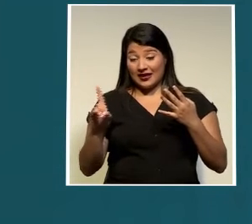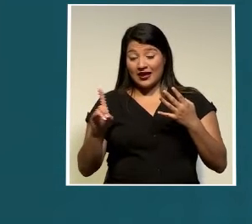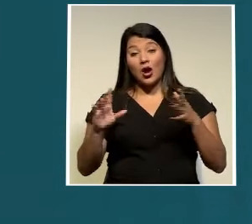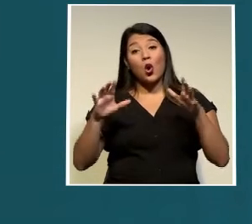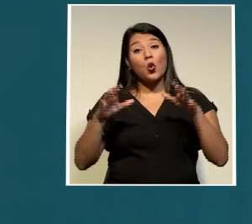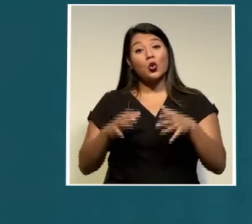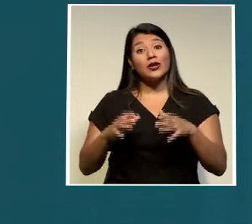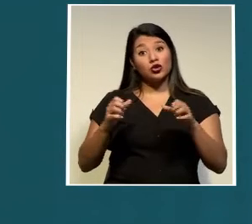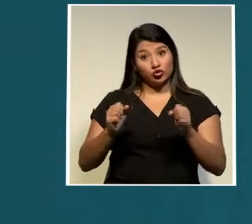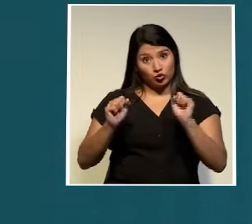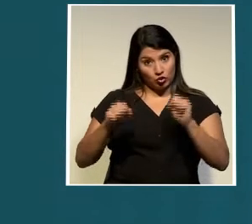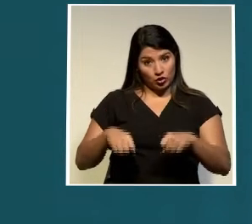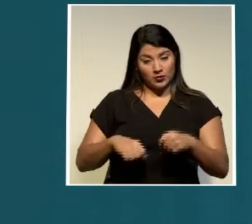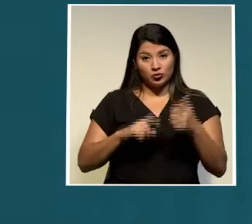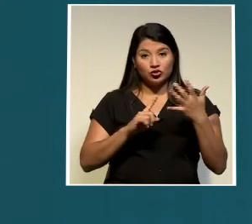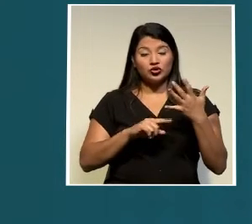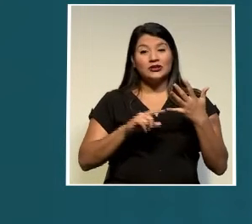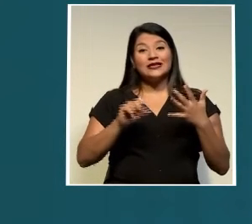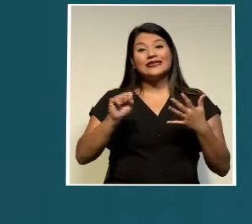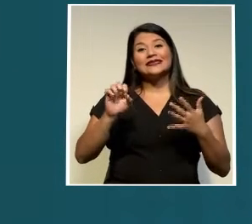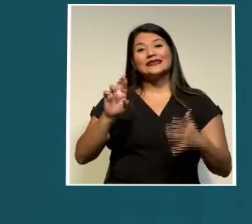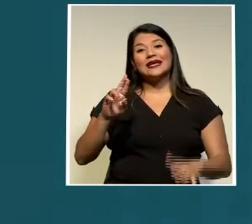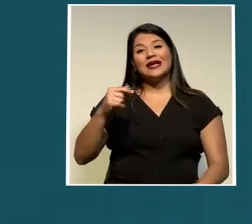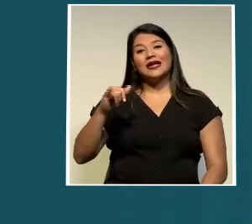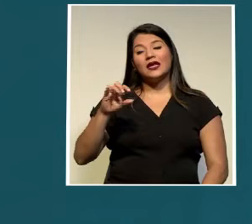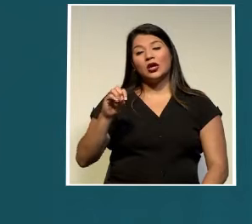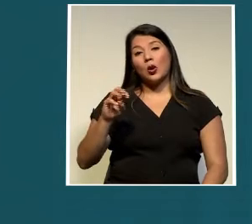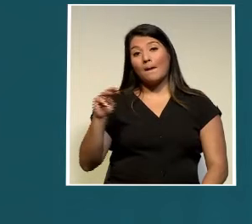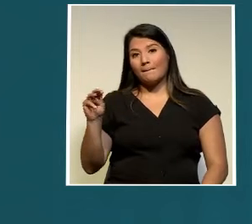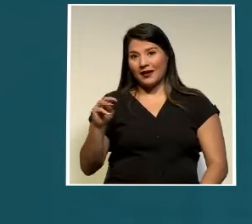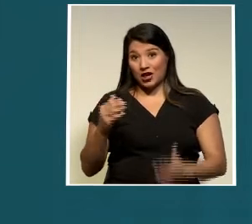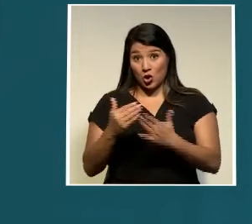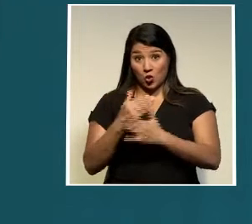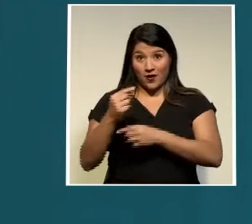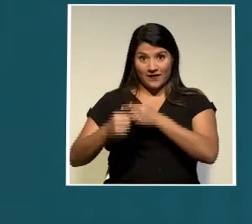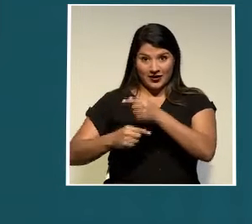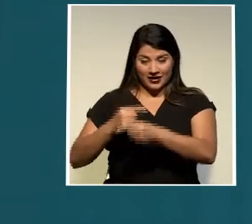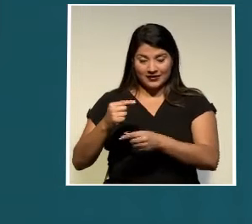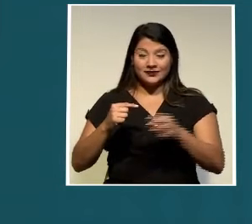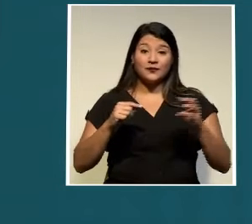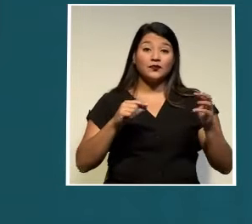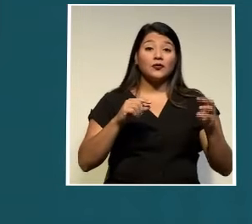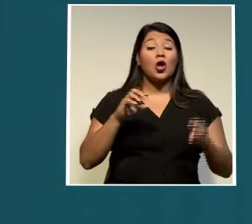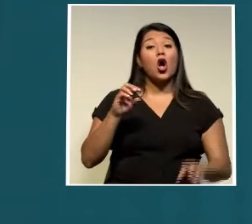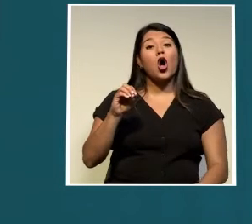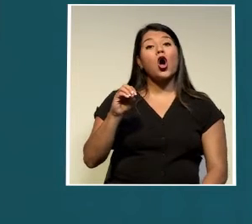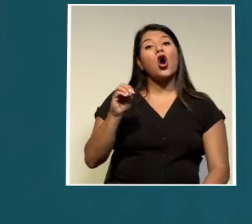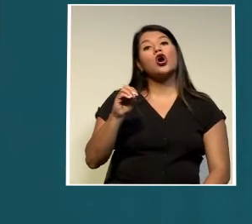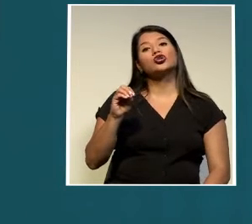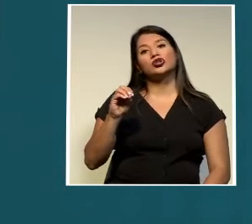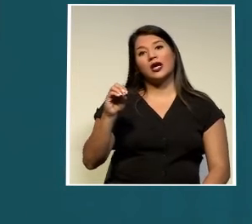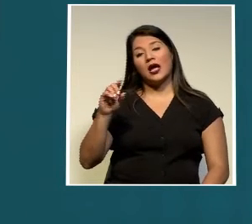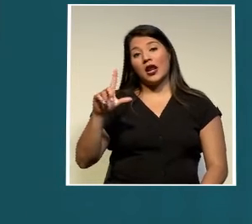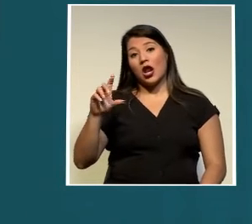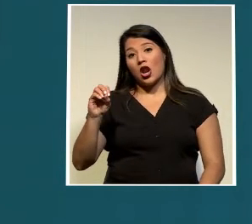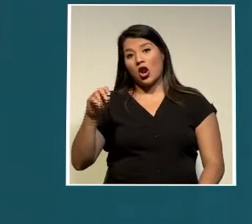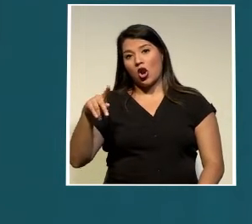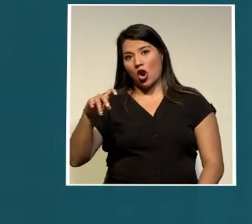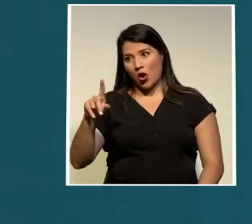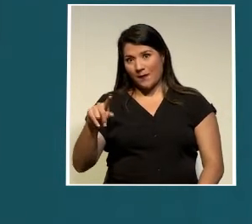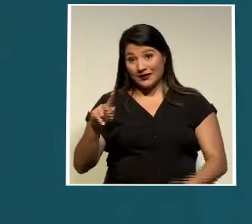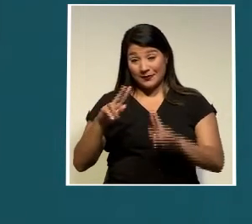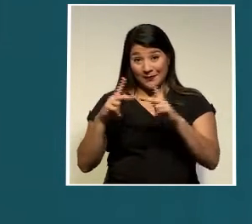Unidos Podemos Sergio Mena de Nueva Generación Oscar López del partido Accesibilidad Sin